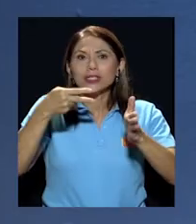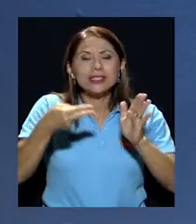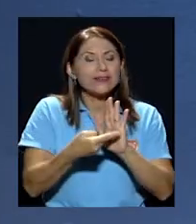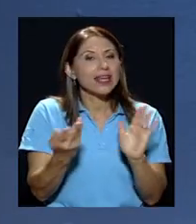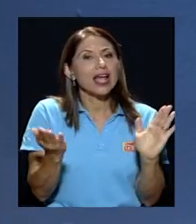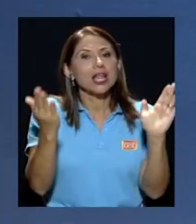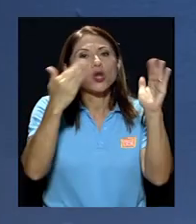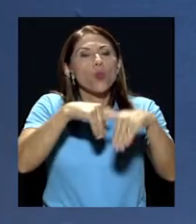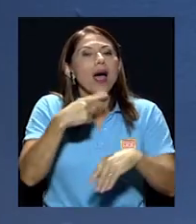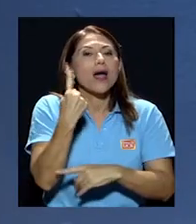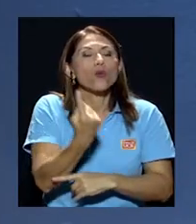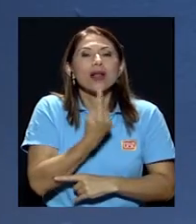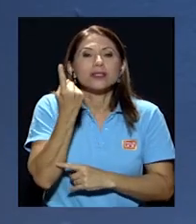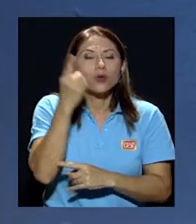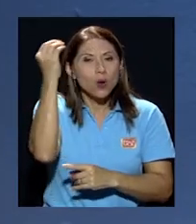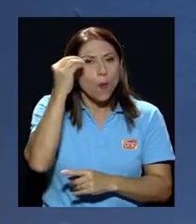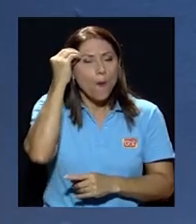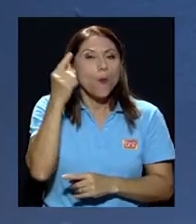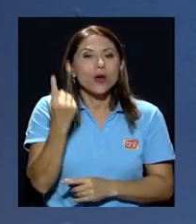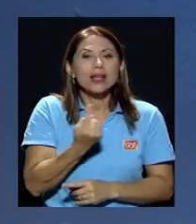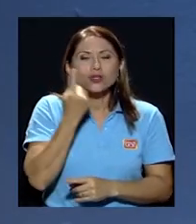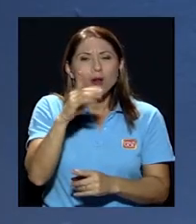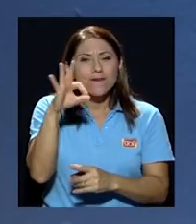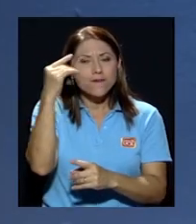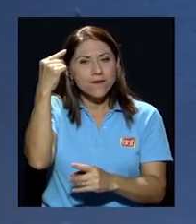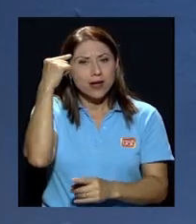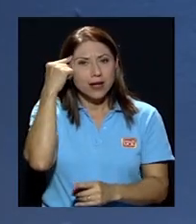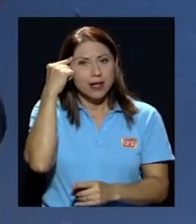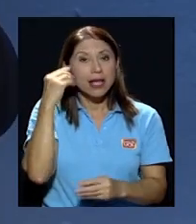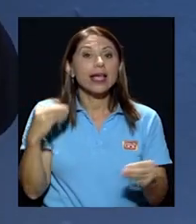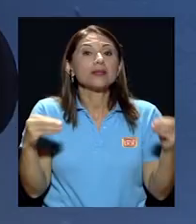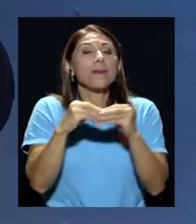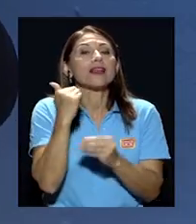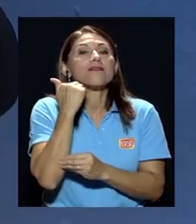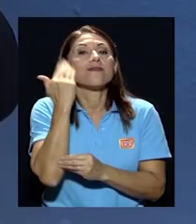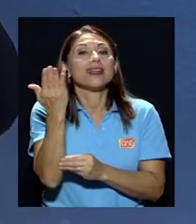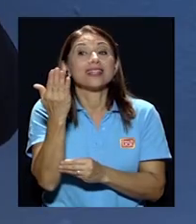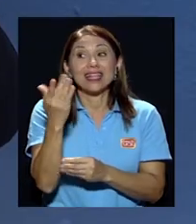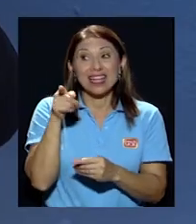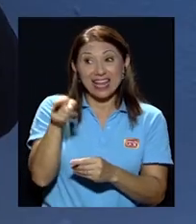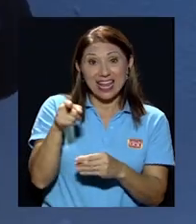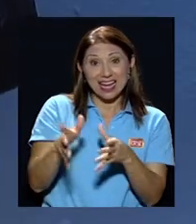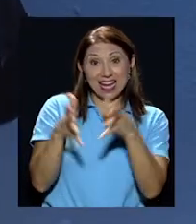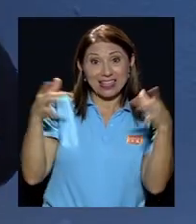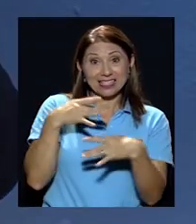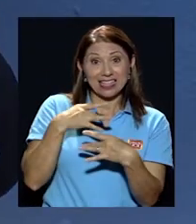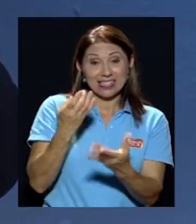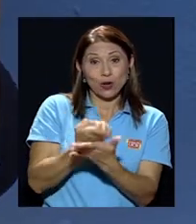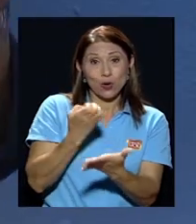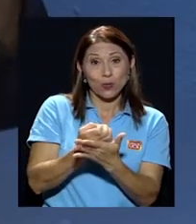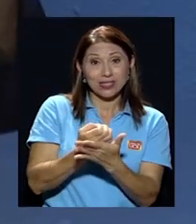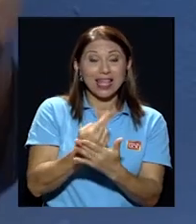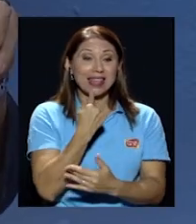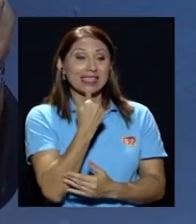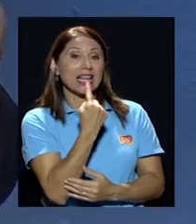una sola línea de pensamiento y es más fácil a los grandes intereses económicos decirle a un solo director esto es que usted